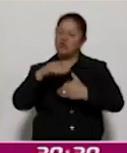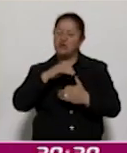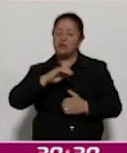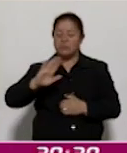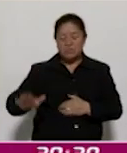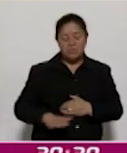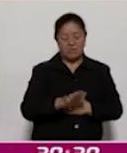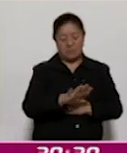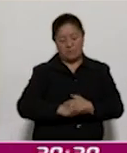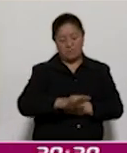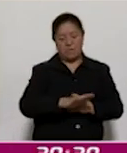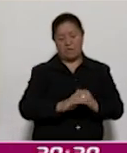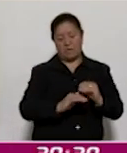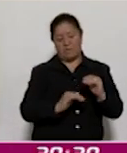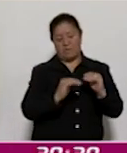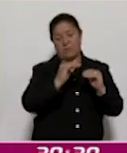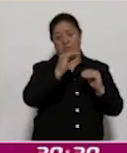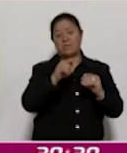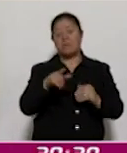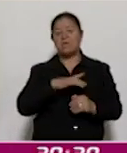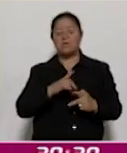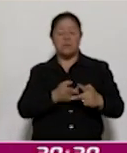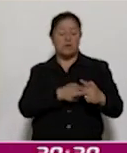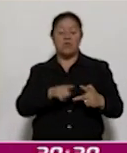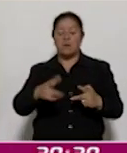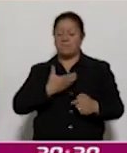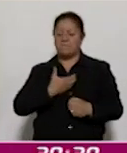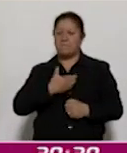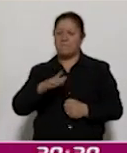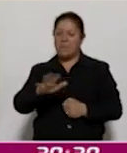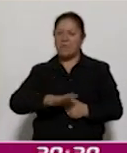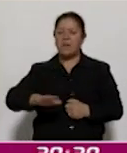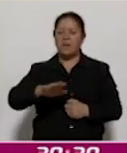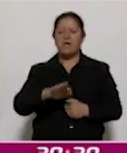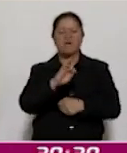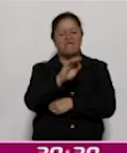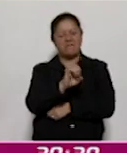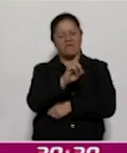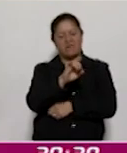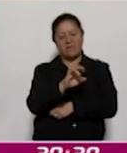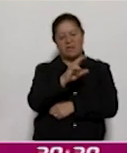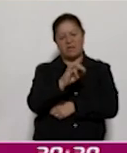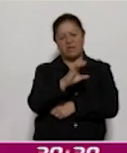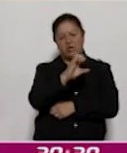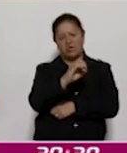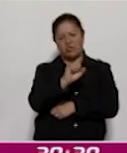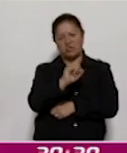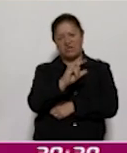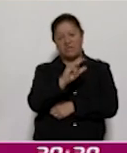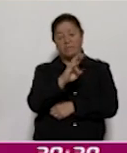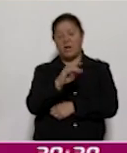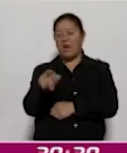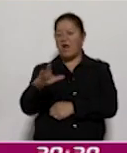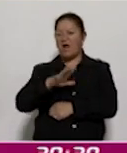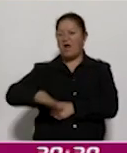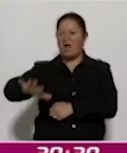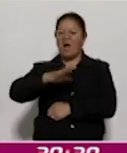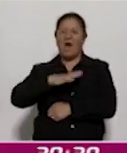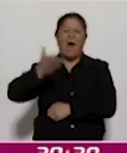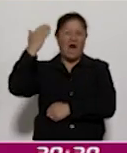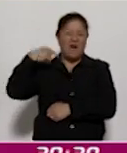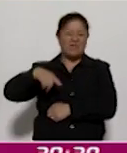a inaugurar el Parque Ecológico Federico Silva. En lo que era una obra gris, maloliente, de una planta de tratamiento, nadie quería vivir